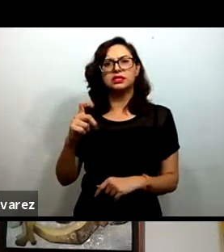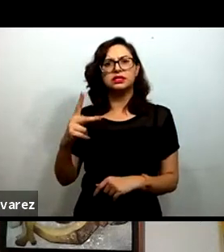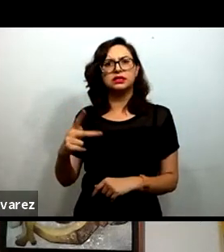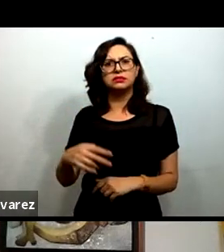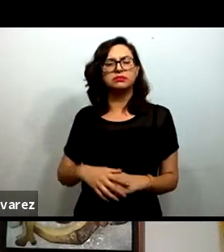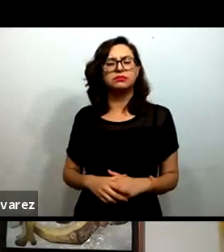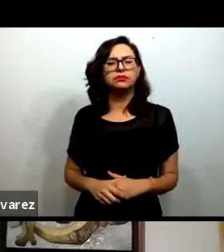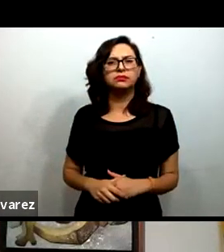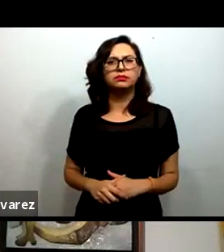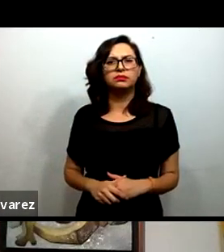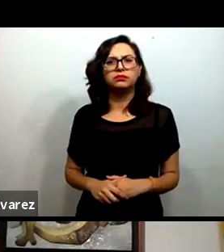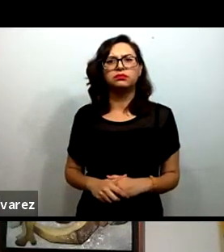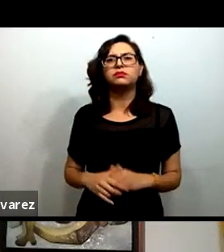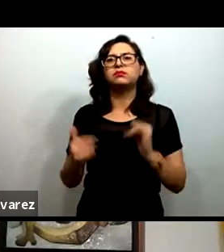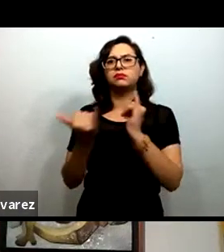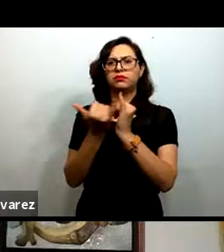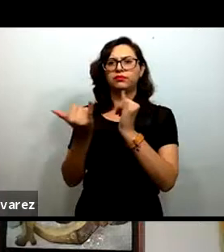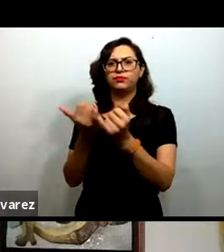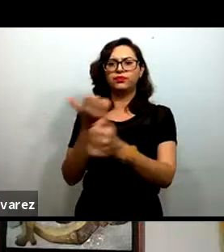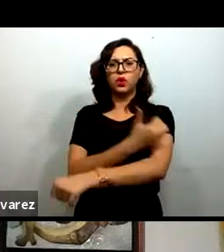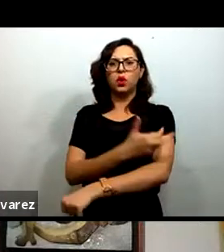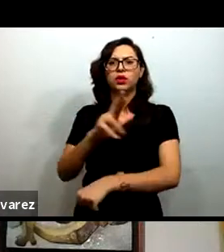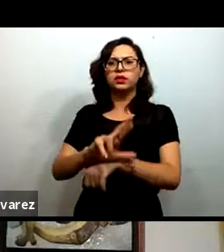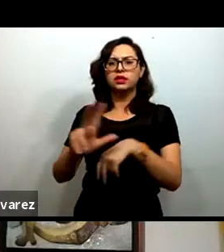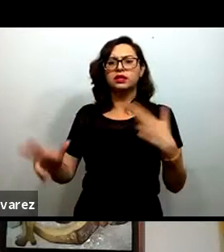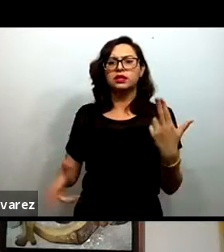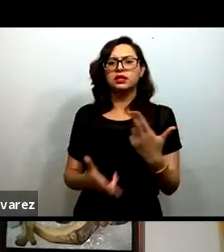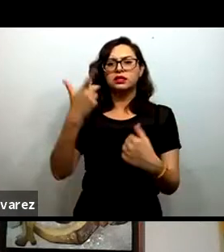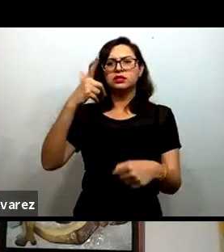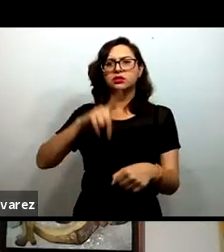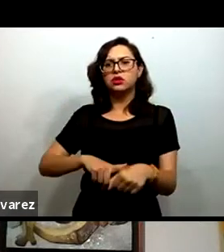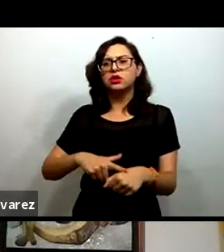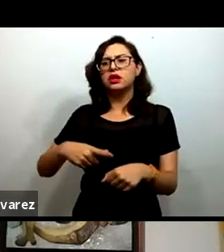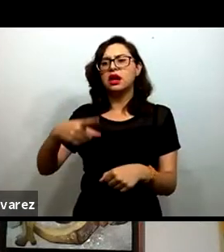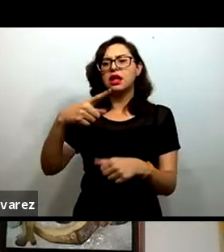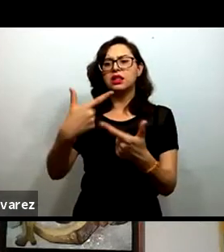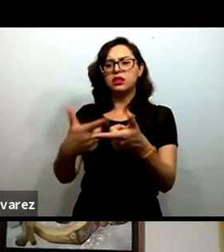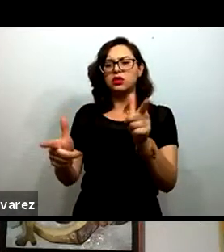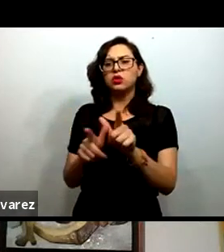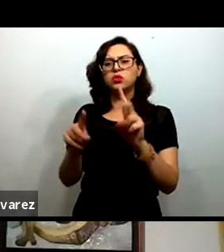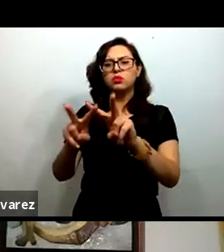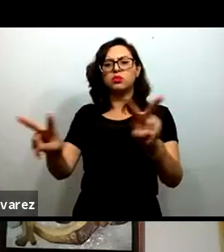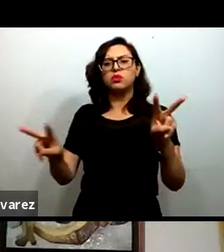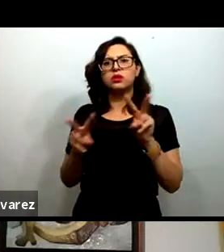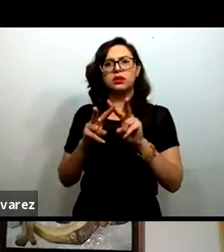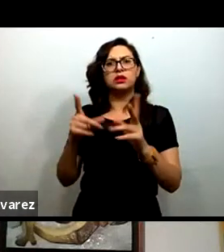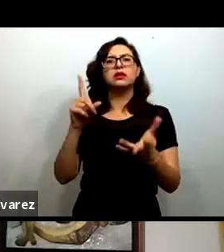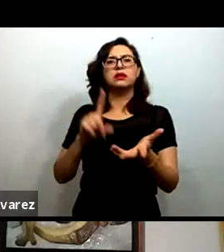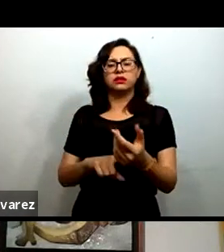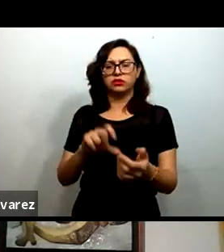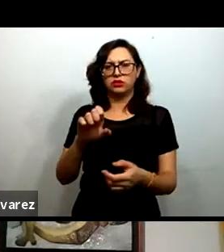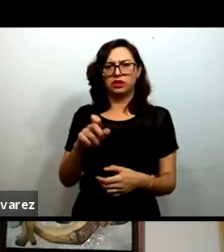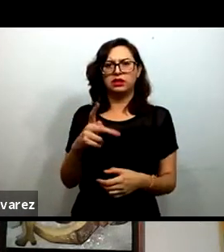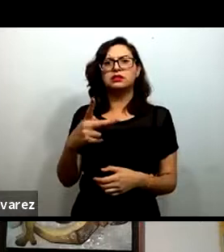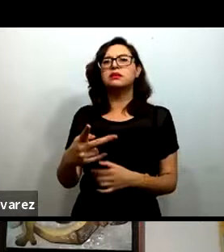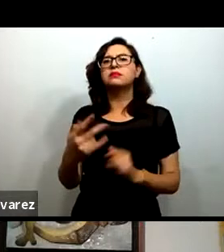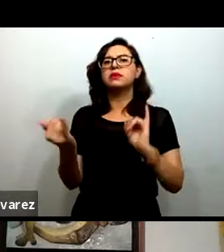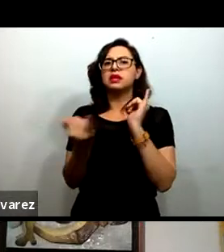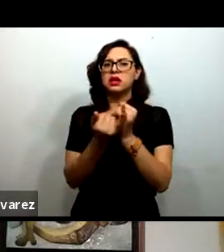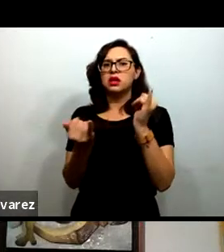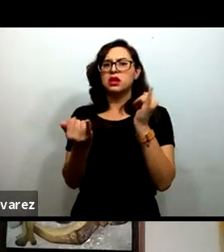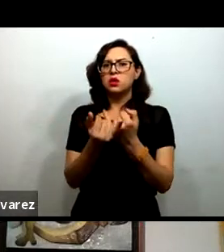Coordinadora también nacional para la Atención de Grupos en Situación Vulnerable de la Subsecretaría de Educación Básica de la SED y también fue asesora